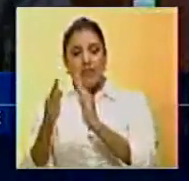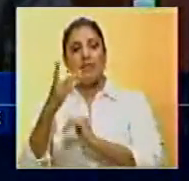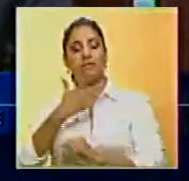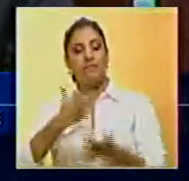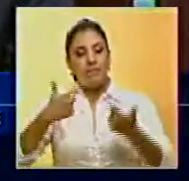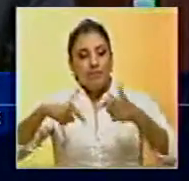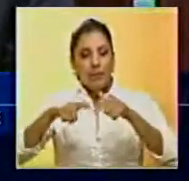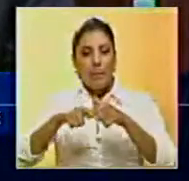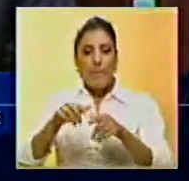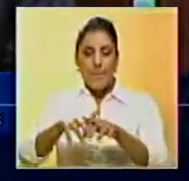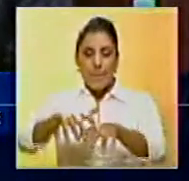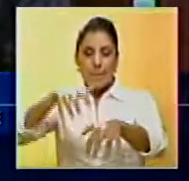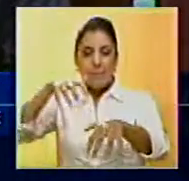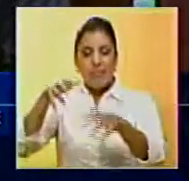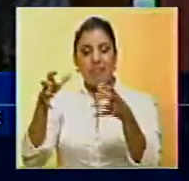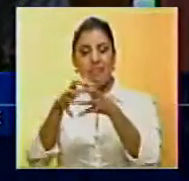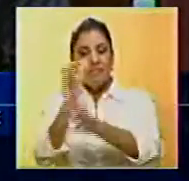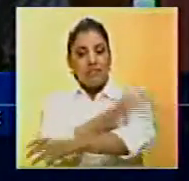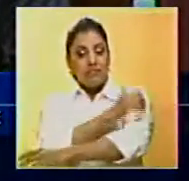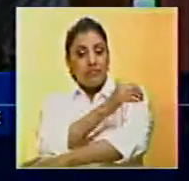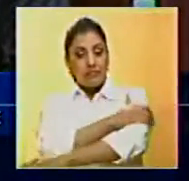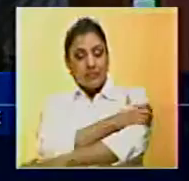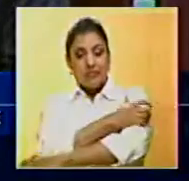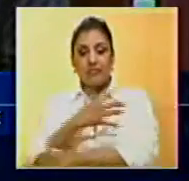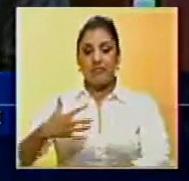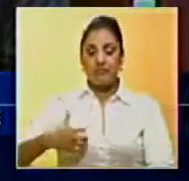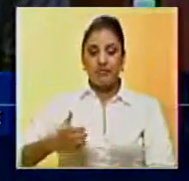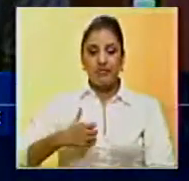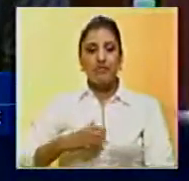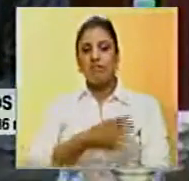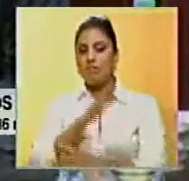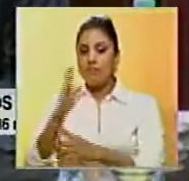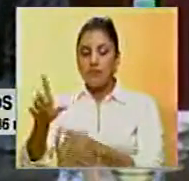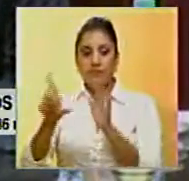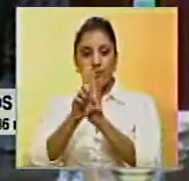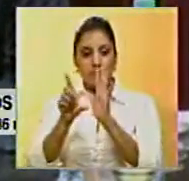al Senado, donde es mayoría la oposición kirchnerista que se opuso a la ley en esta instancia.